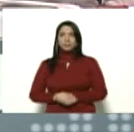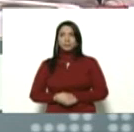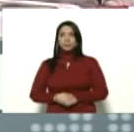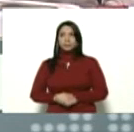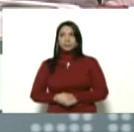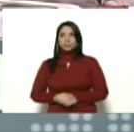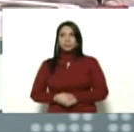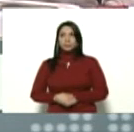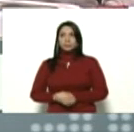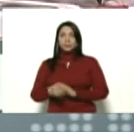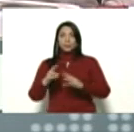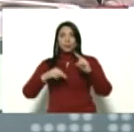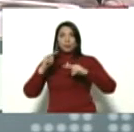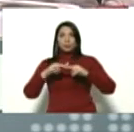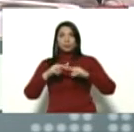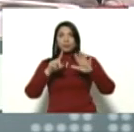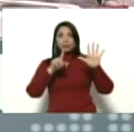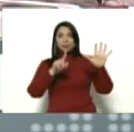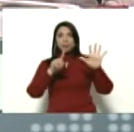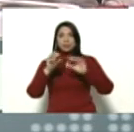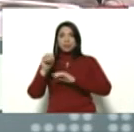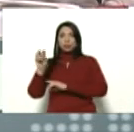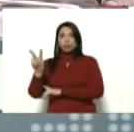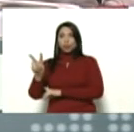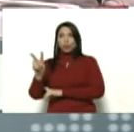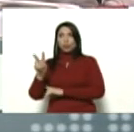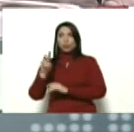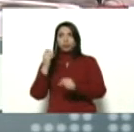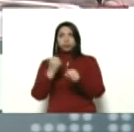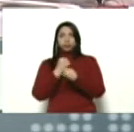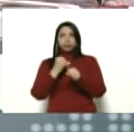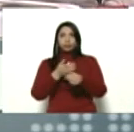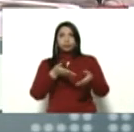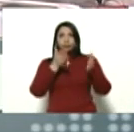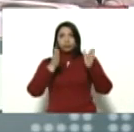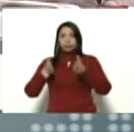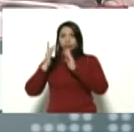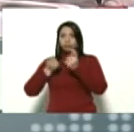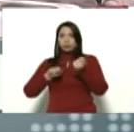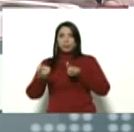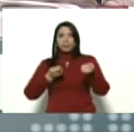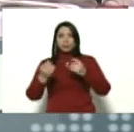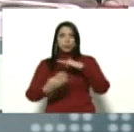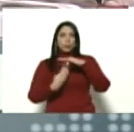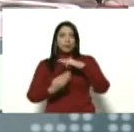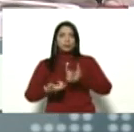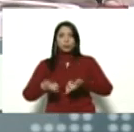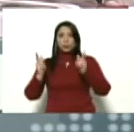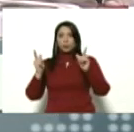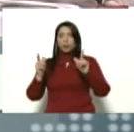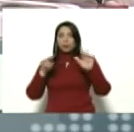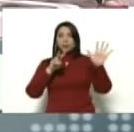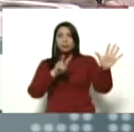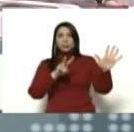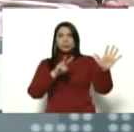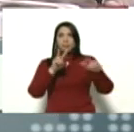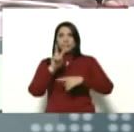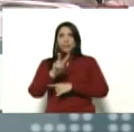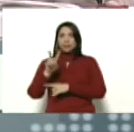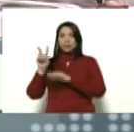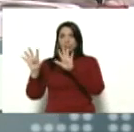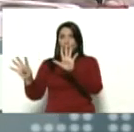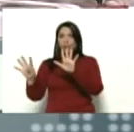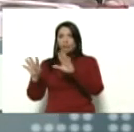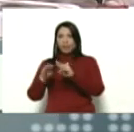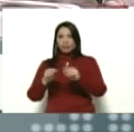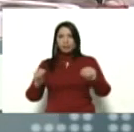la construcción de seiscientos dos obras de urbanismo y servicios básicos la activación de setecientos veintinueve